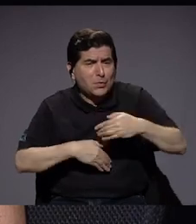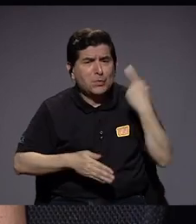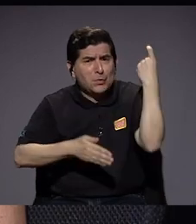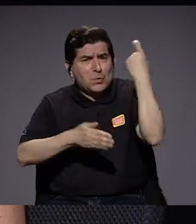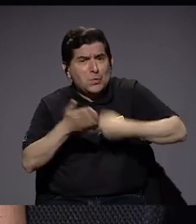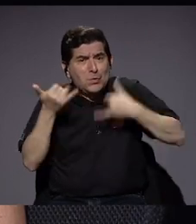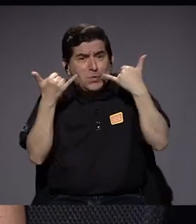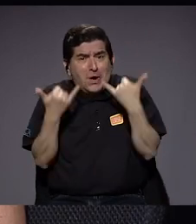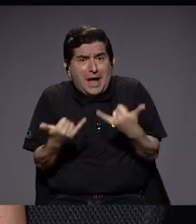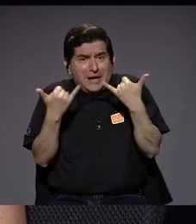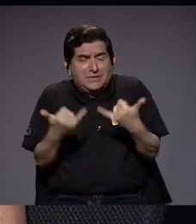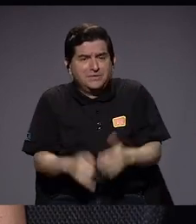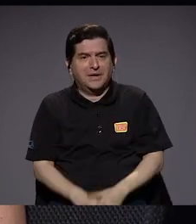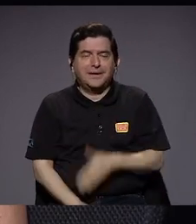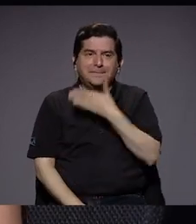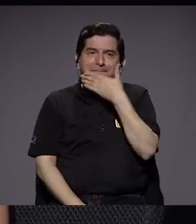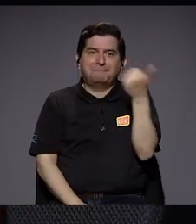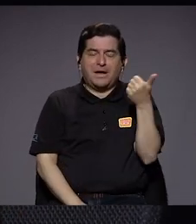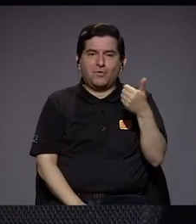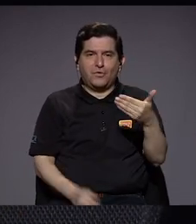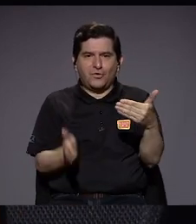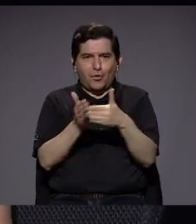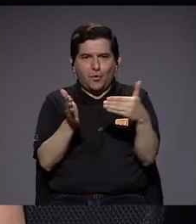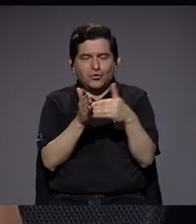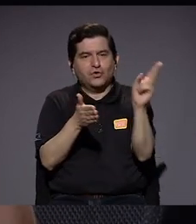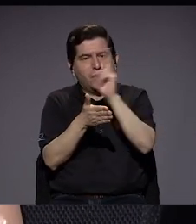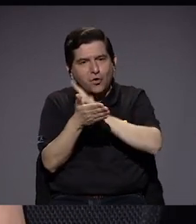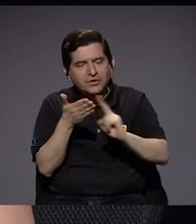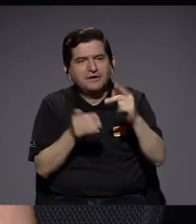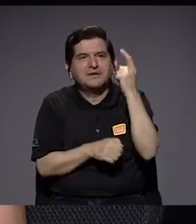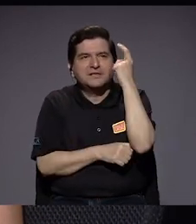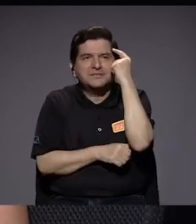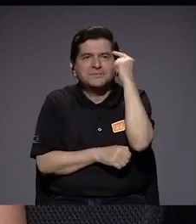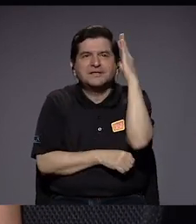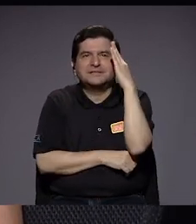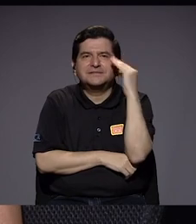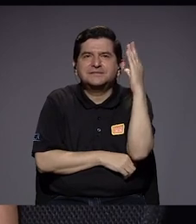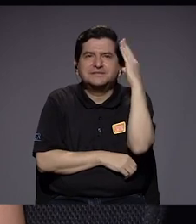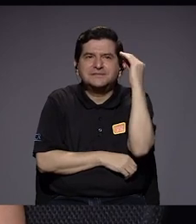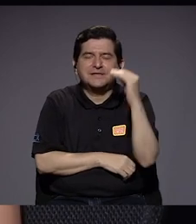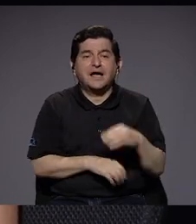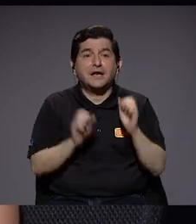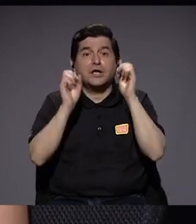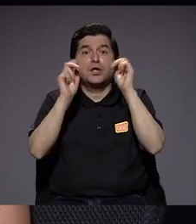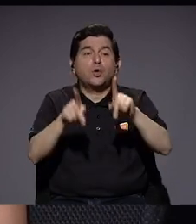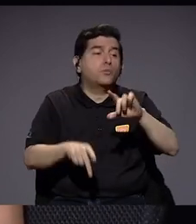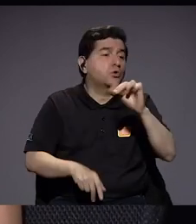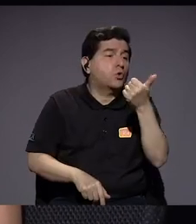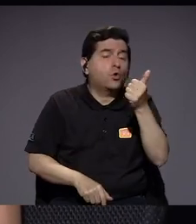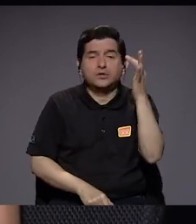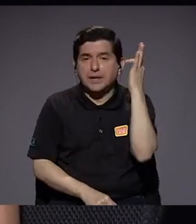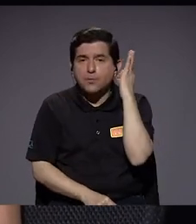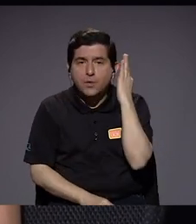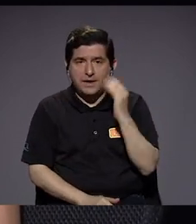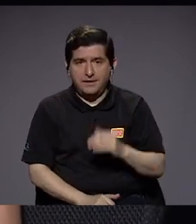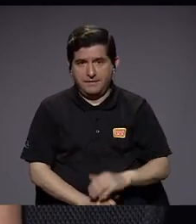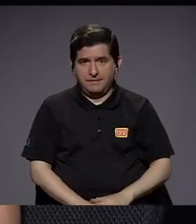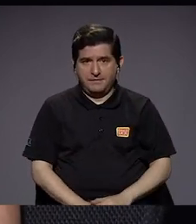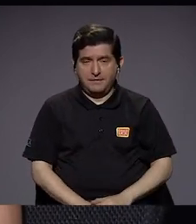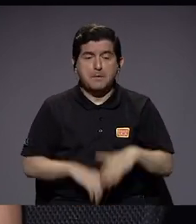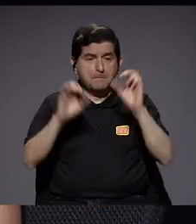tan intenso como este valdría la pena más bien regresar a la academia, repensar en la experiencia y darle la oportunidad a otras mujeres